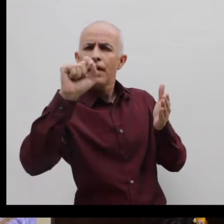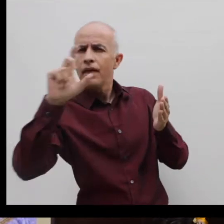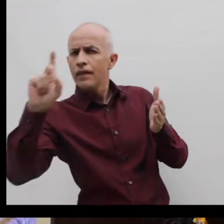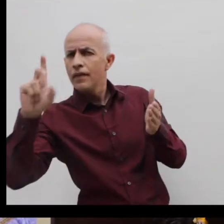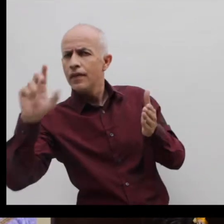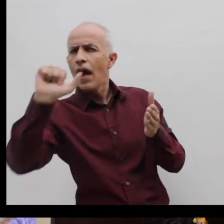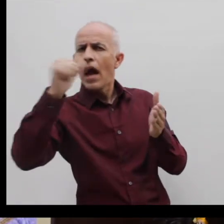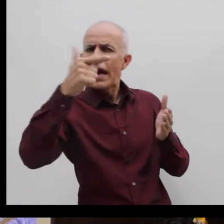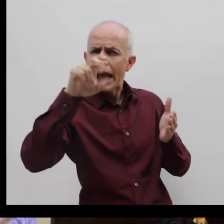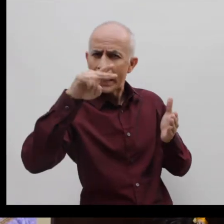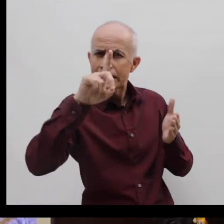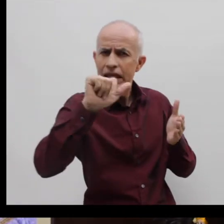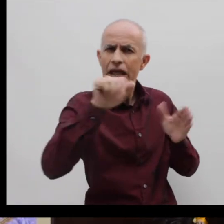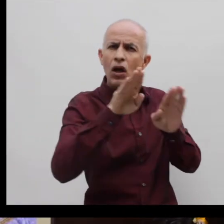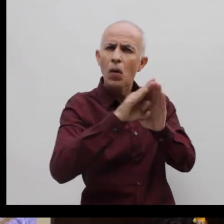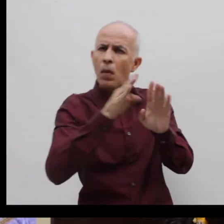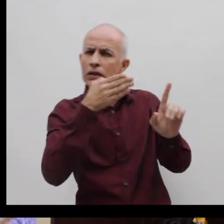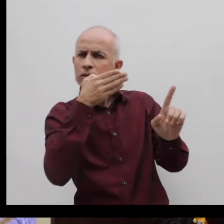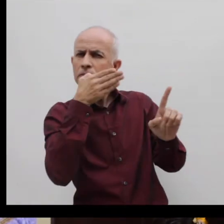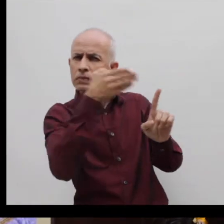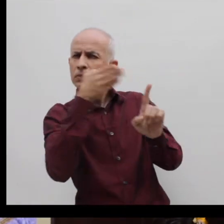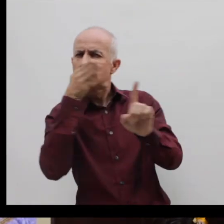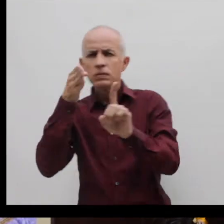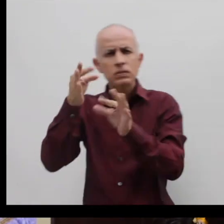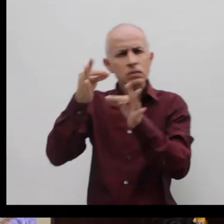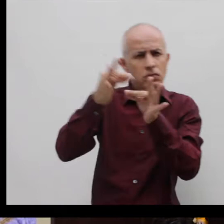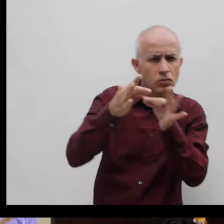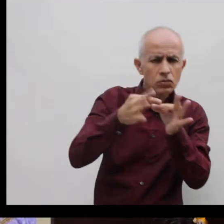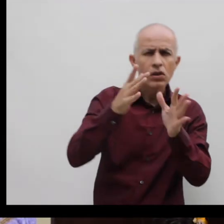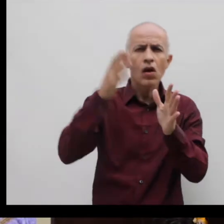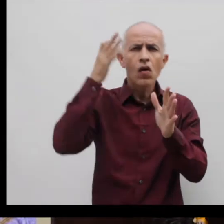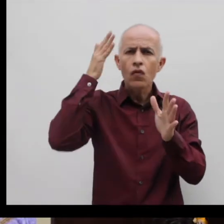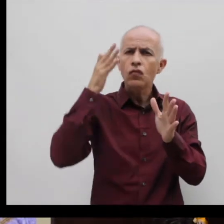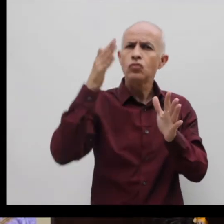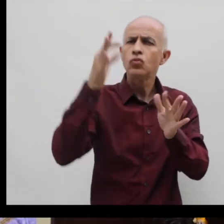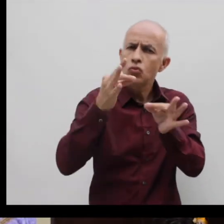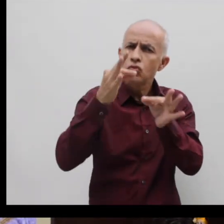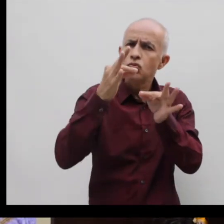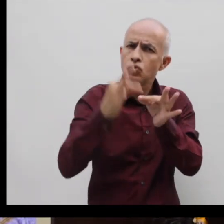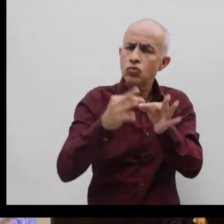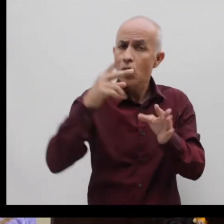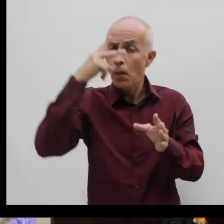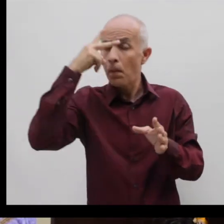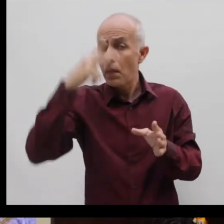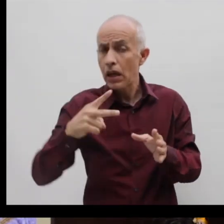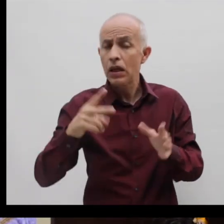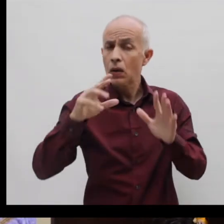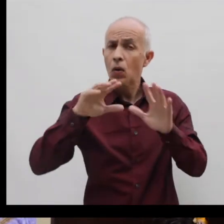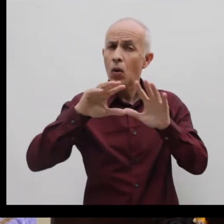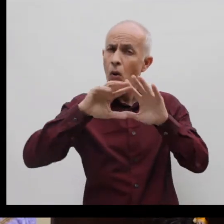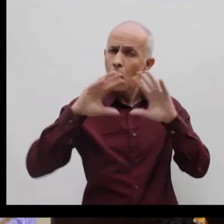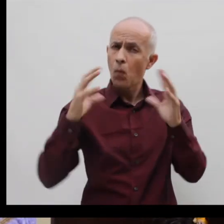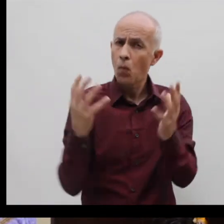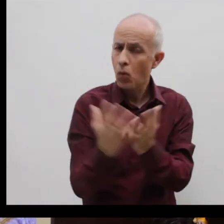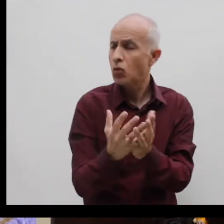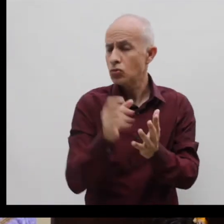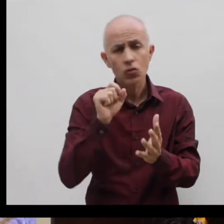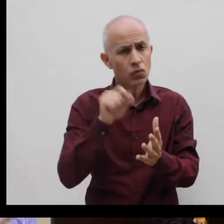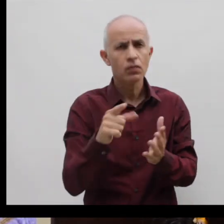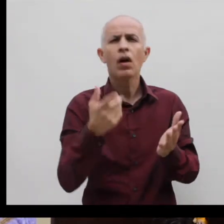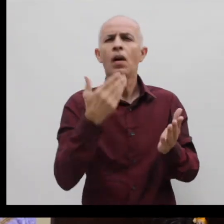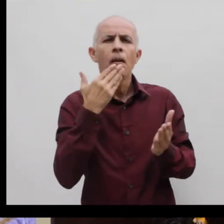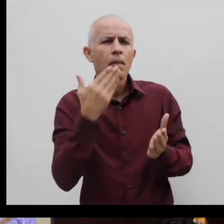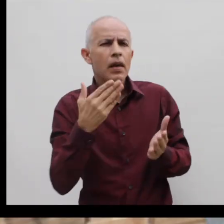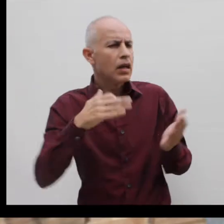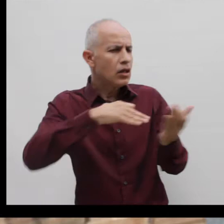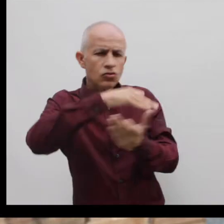es la guía que nos señala acciones a seguir para lograr un futuro sostenible en México y en el mundo. Por el